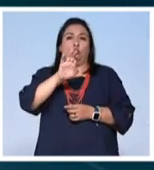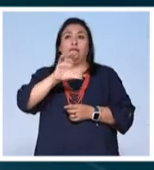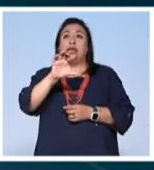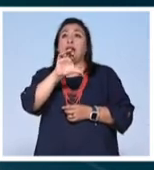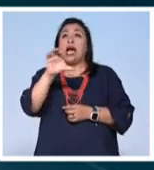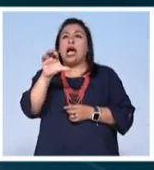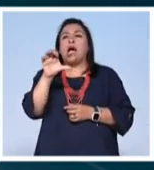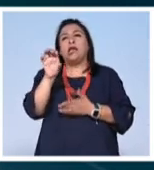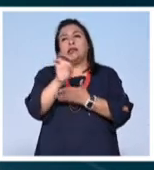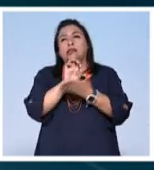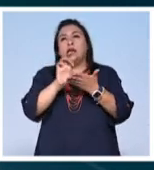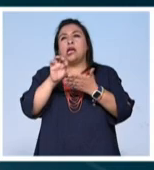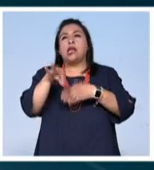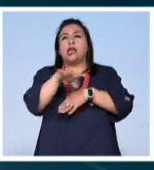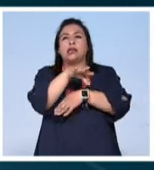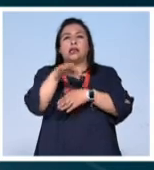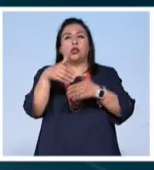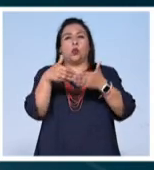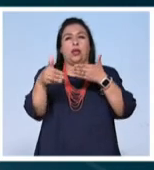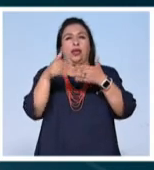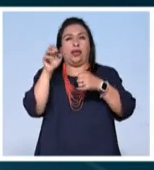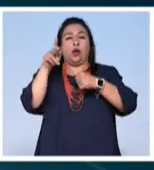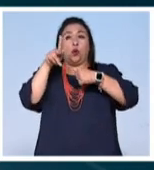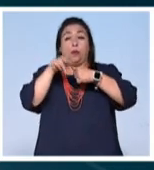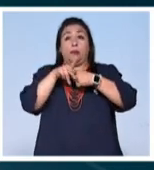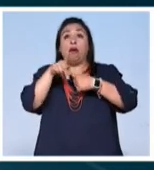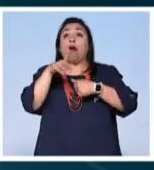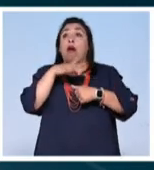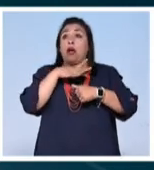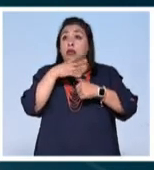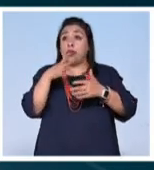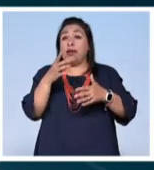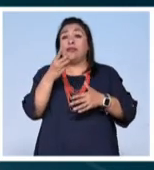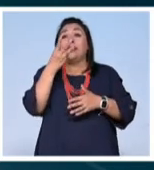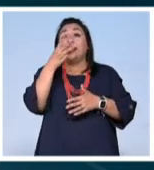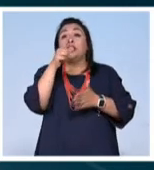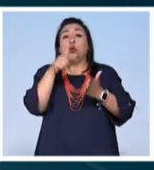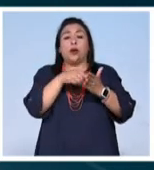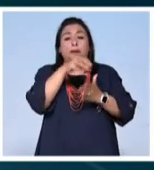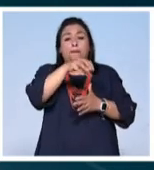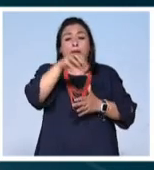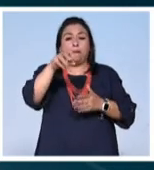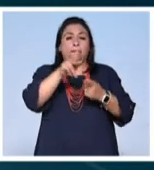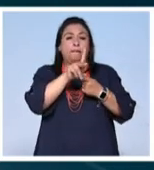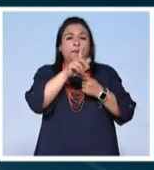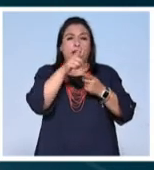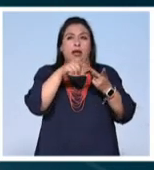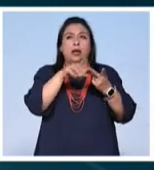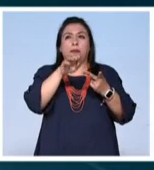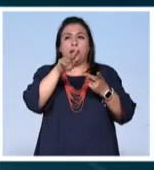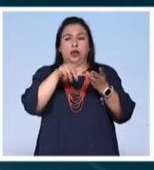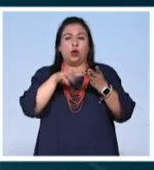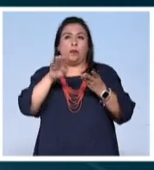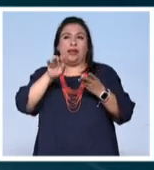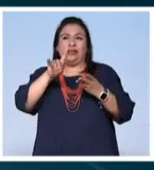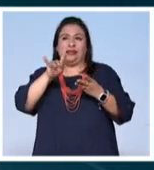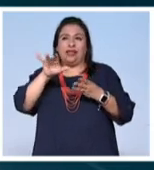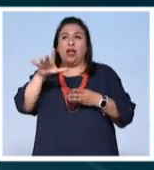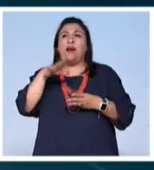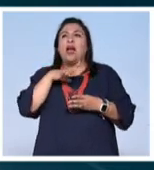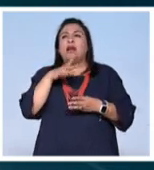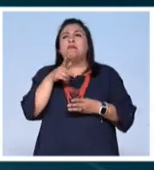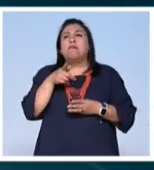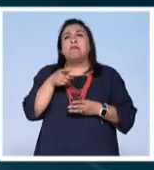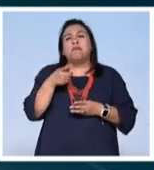en la escena de la arquitectura contemporánea europea. Ya cuentan con tres estudios en Praga, Berno y Bratislava. Su